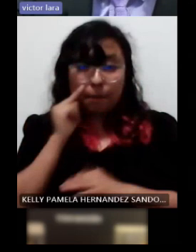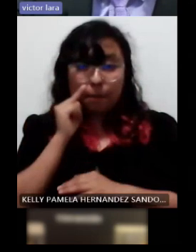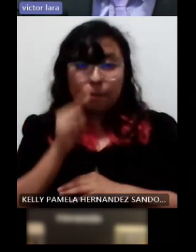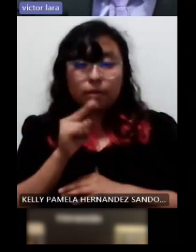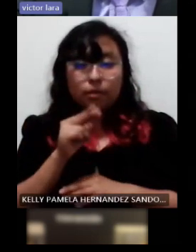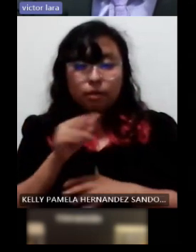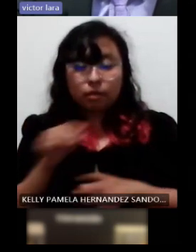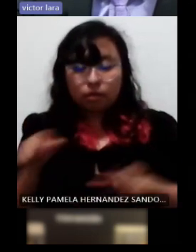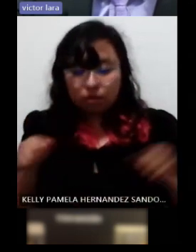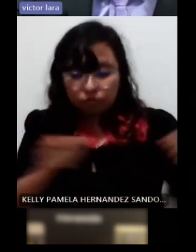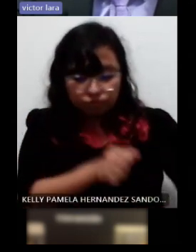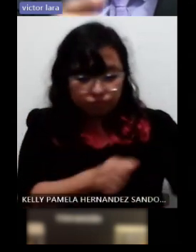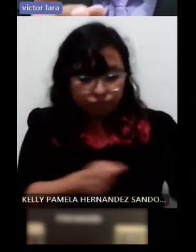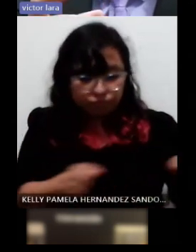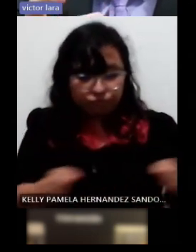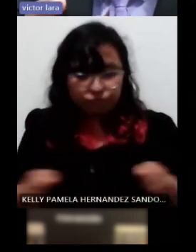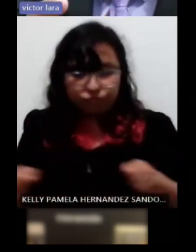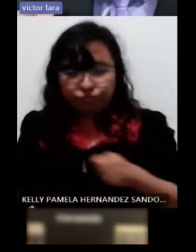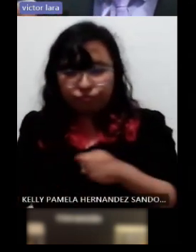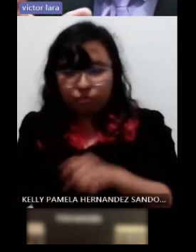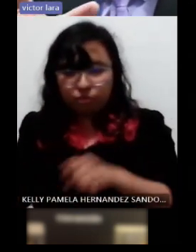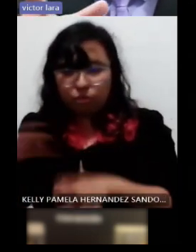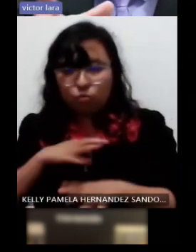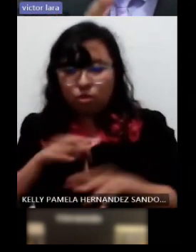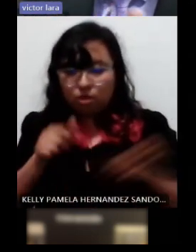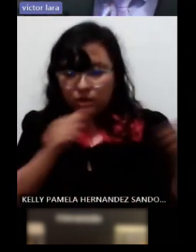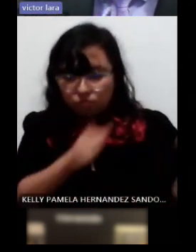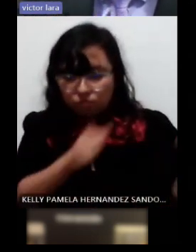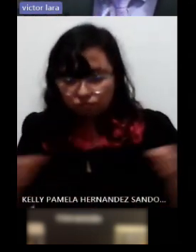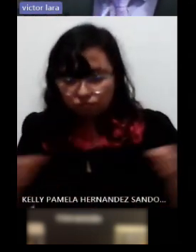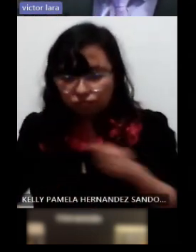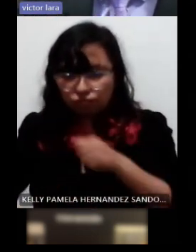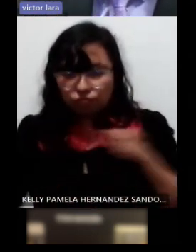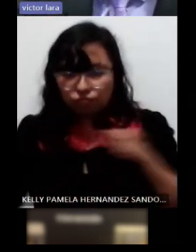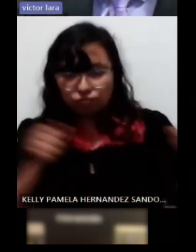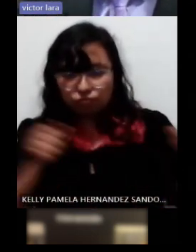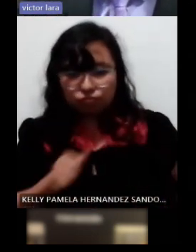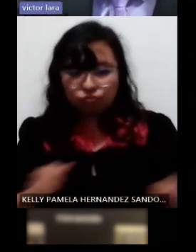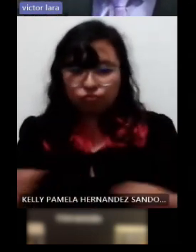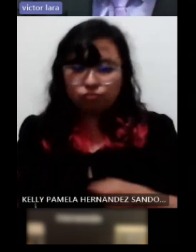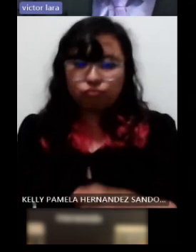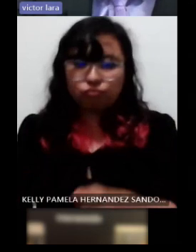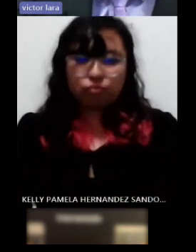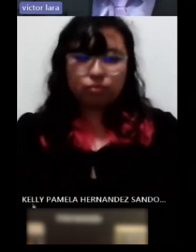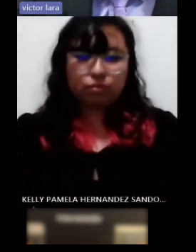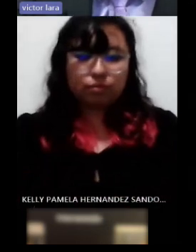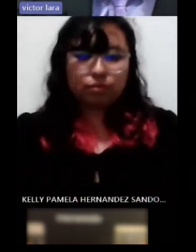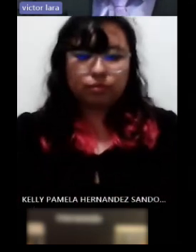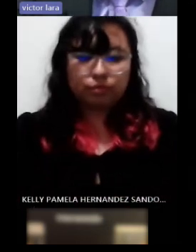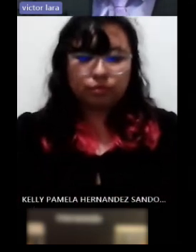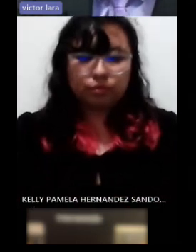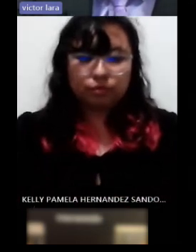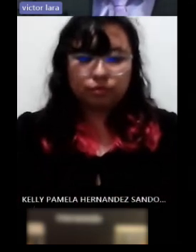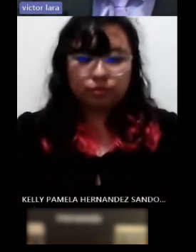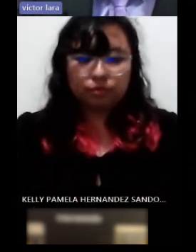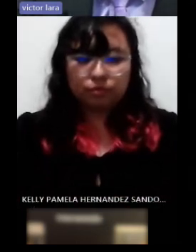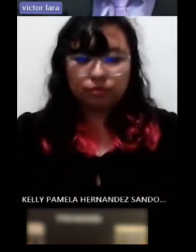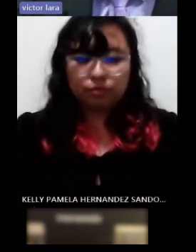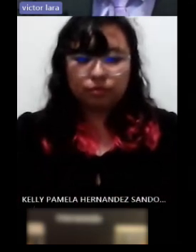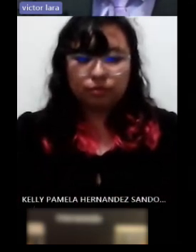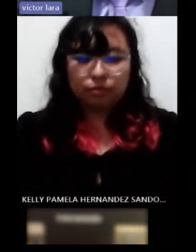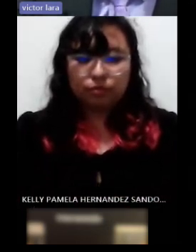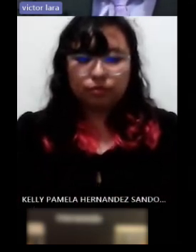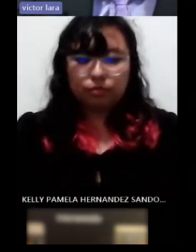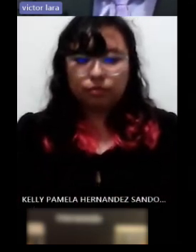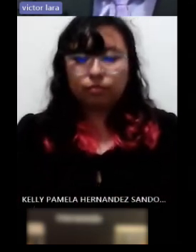plataforma móvil donde esa plataforma en la parte superficial yo coloco imágenes letras